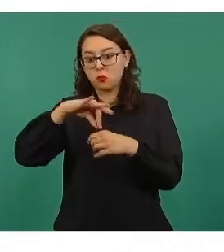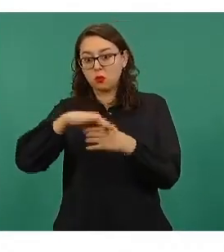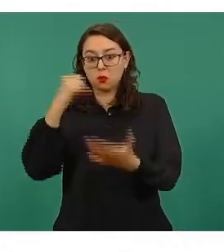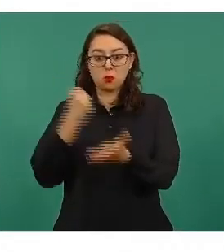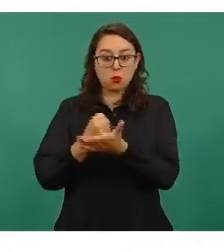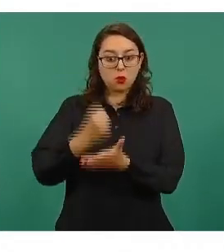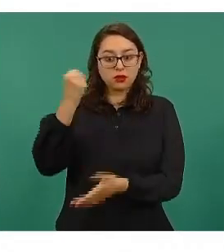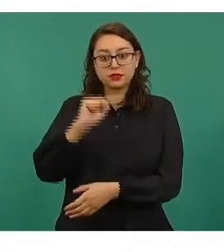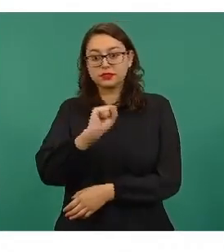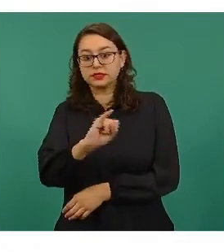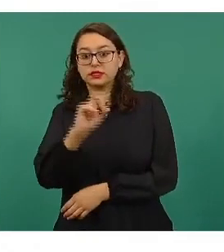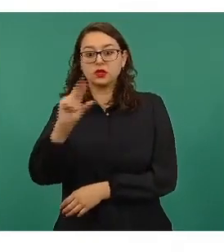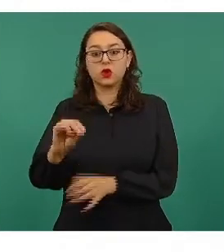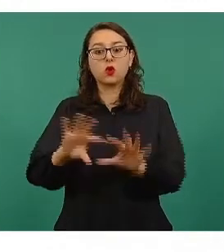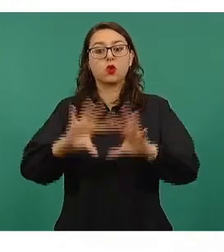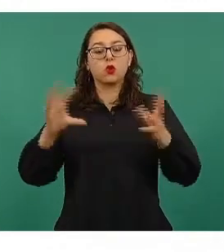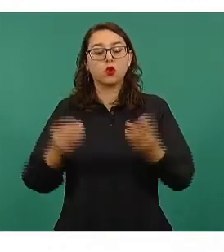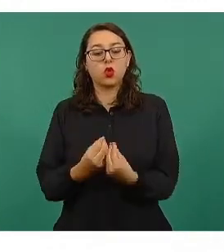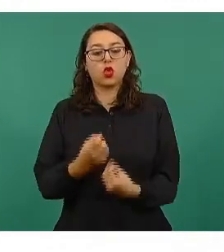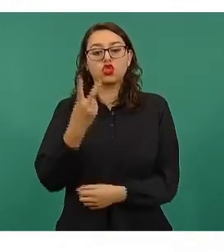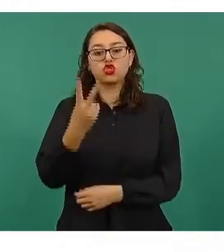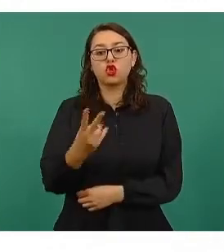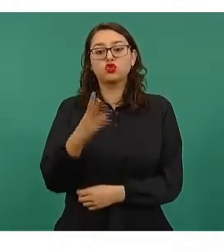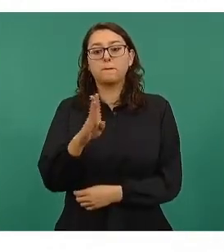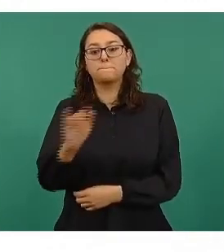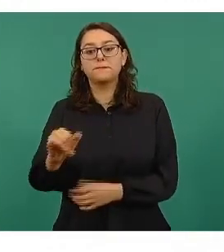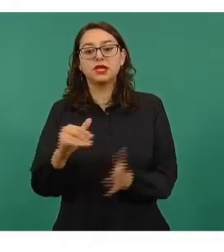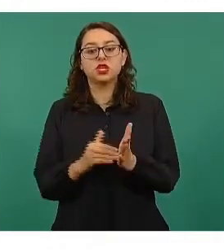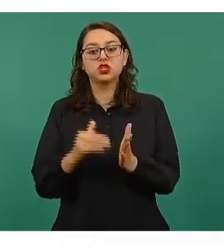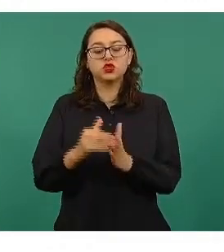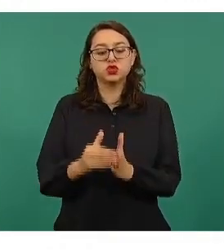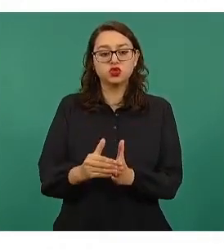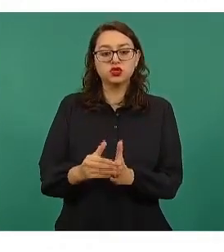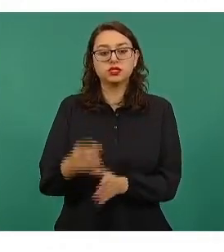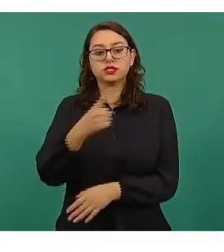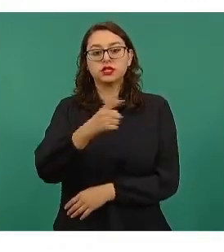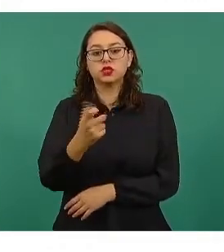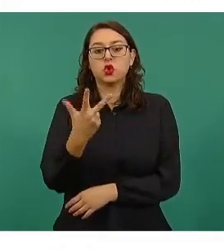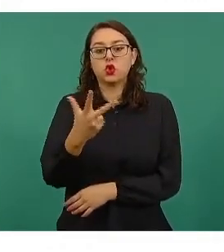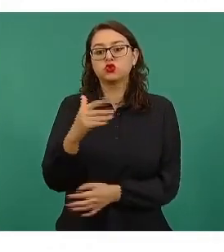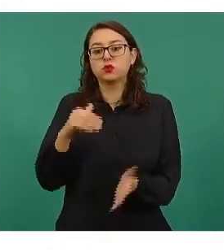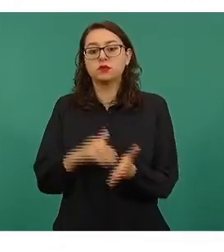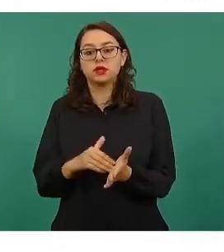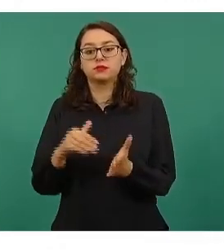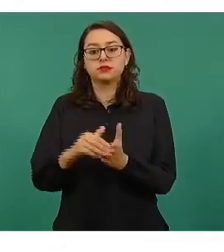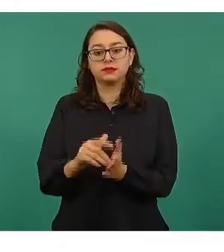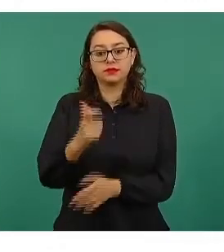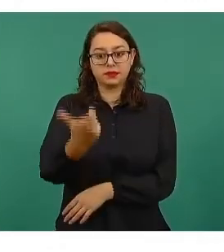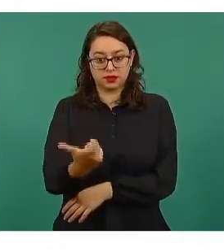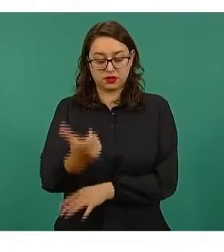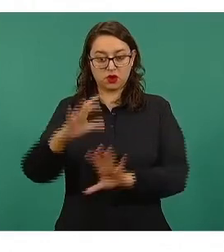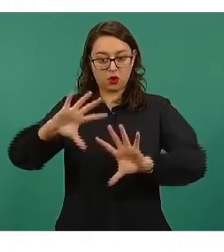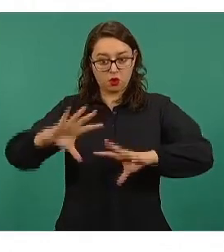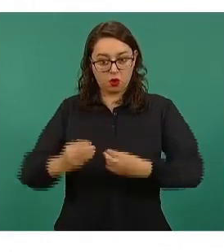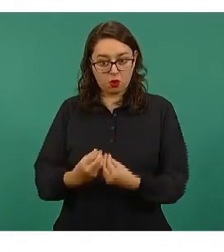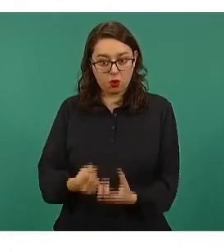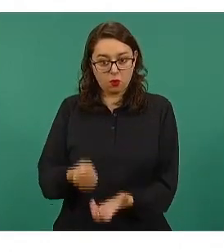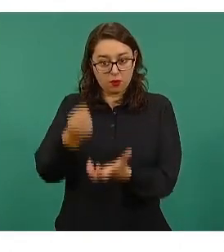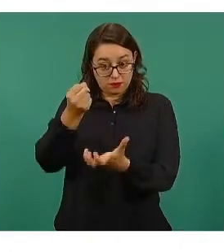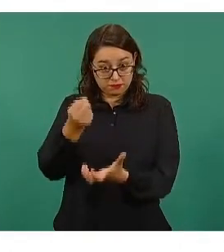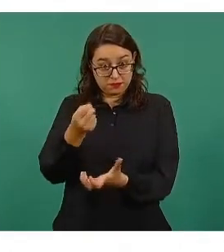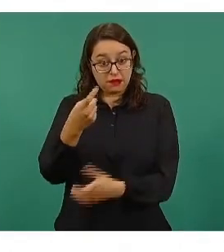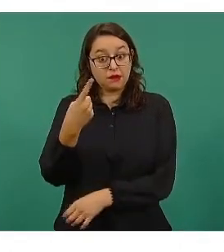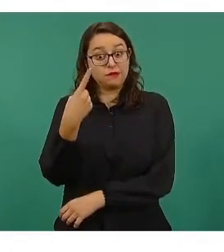gasto total federalizado de dos billones ciento ocho mil millones de pesos. Me gustaría enfatizar esta cifra,